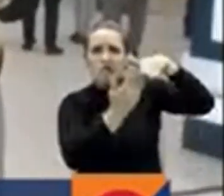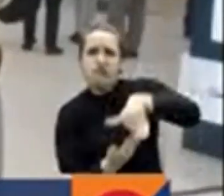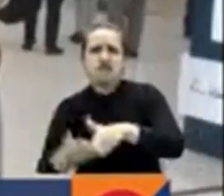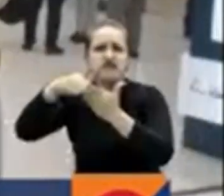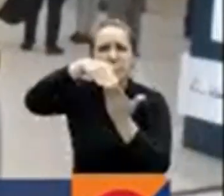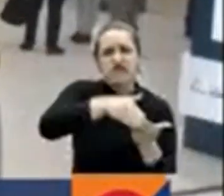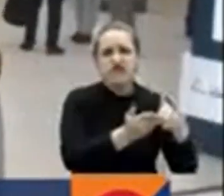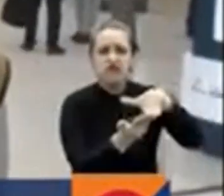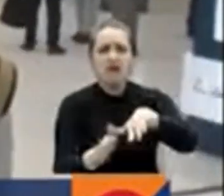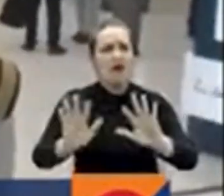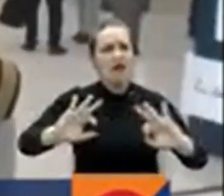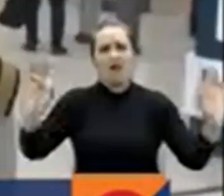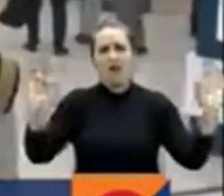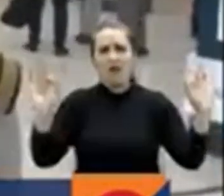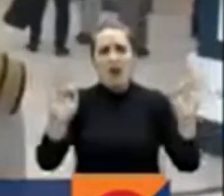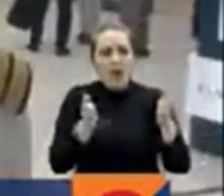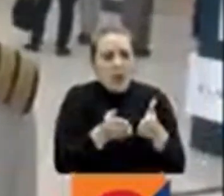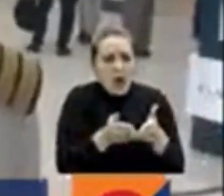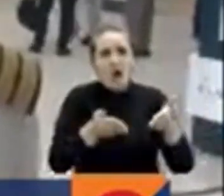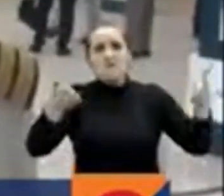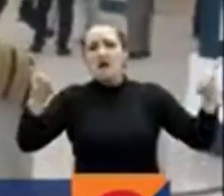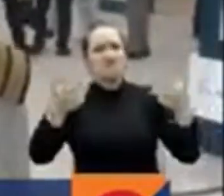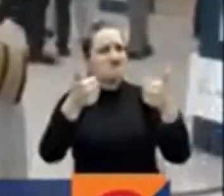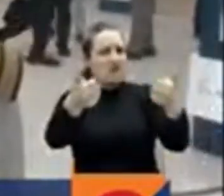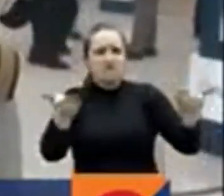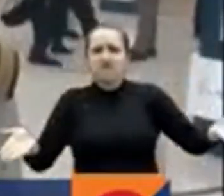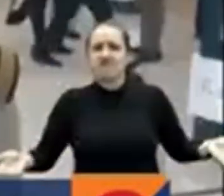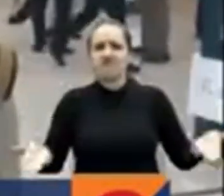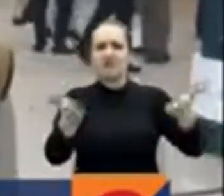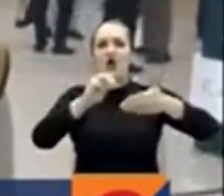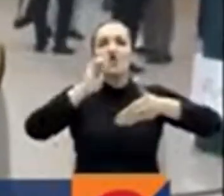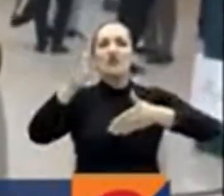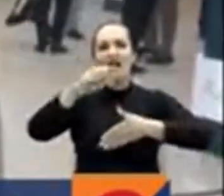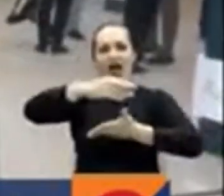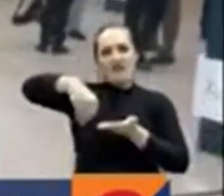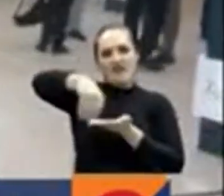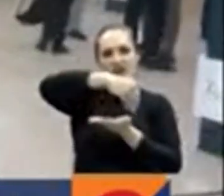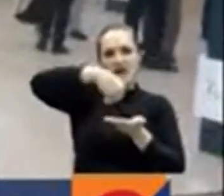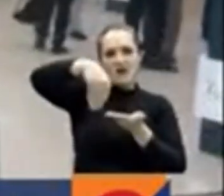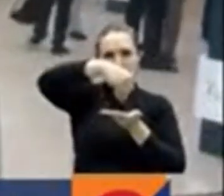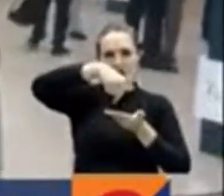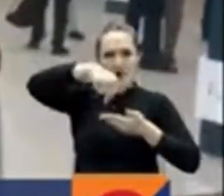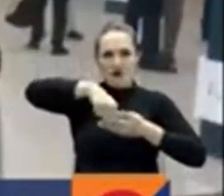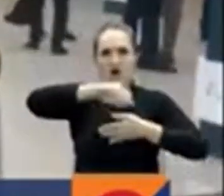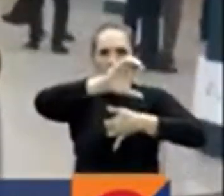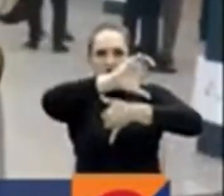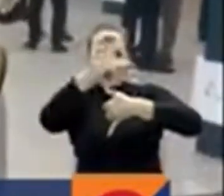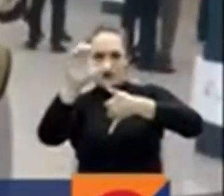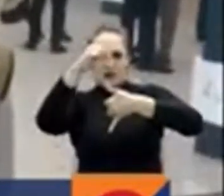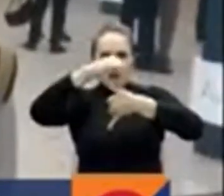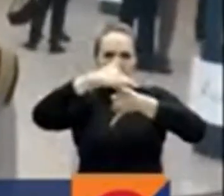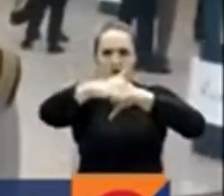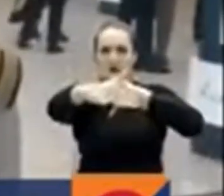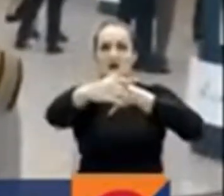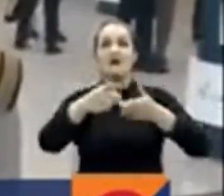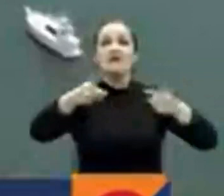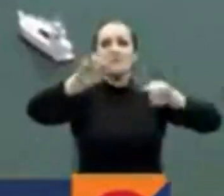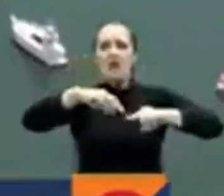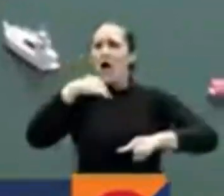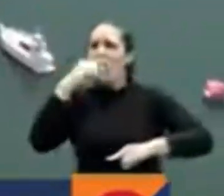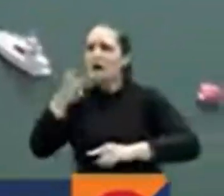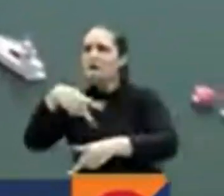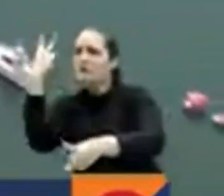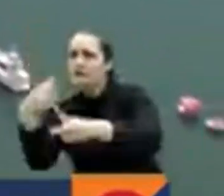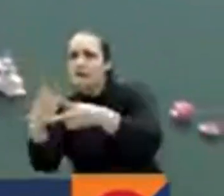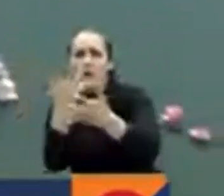navegación de embarcaciones mayores ni menores en la costa del departamento del Atlántico así como tampoco condiciones que permitan o que